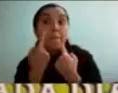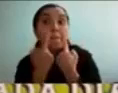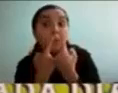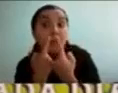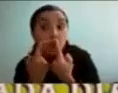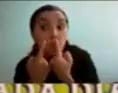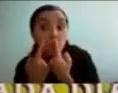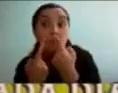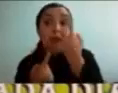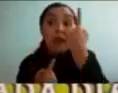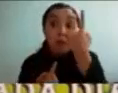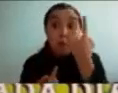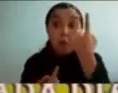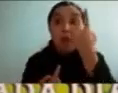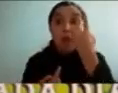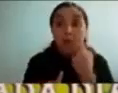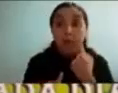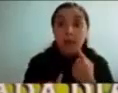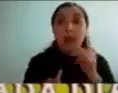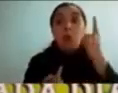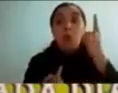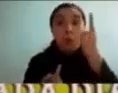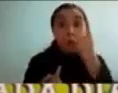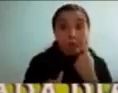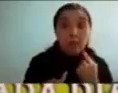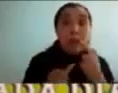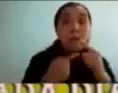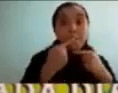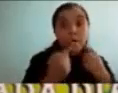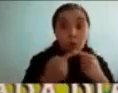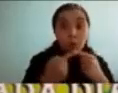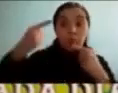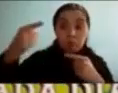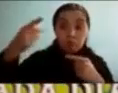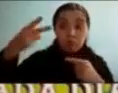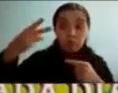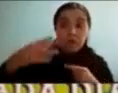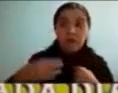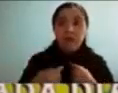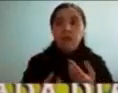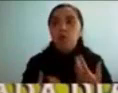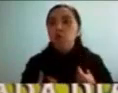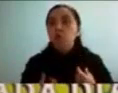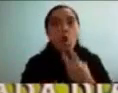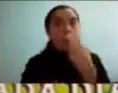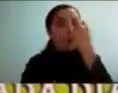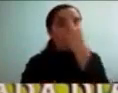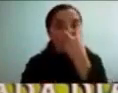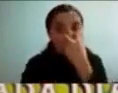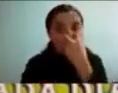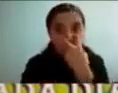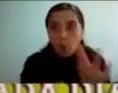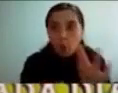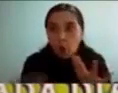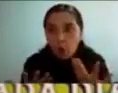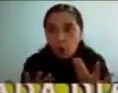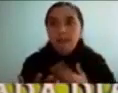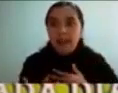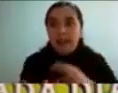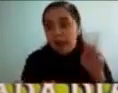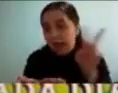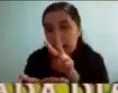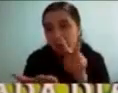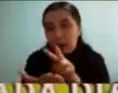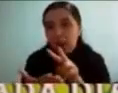cada día que es como el mejor lugar para poder saciar un poco toda esta curiosidad por ejemplo habían